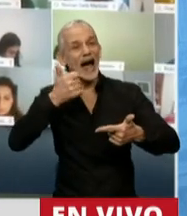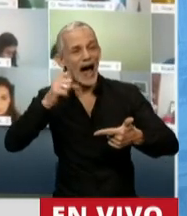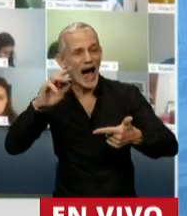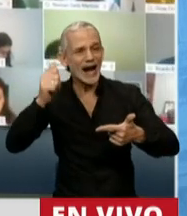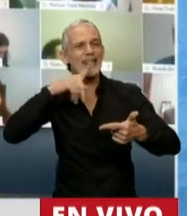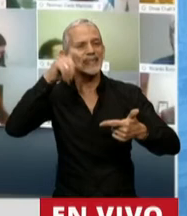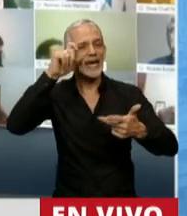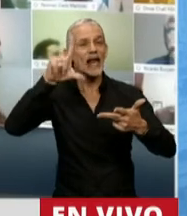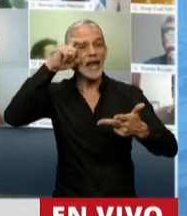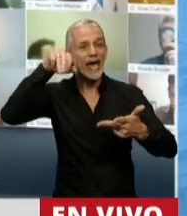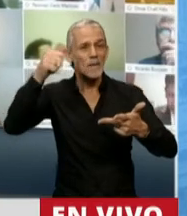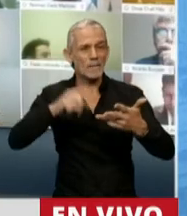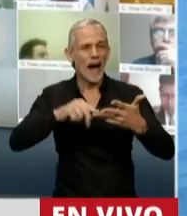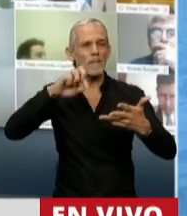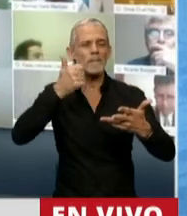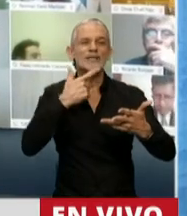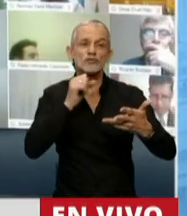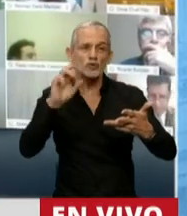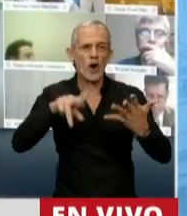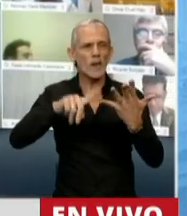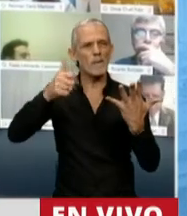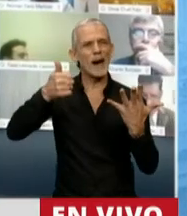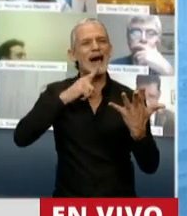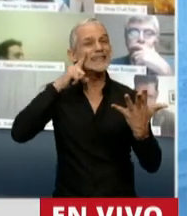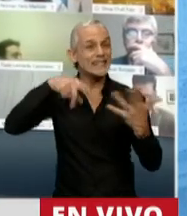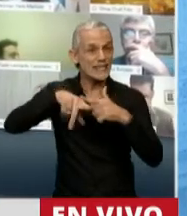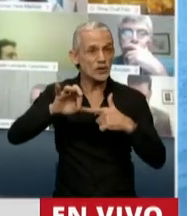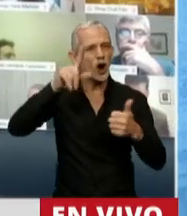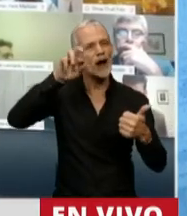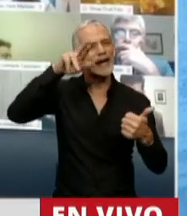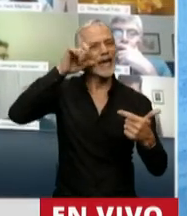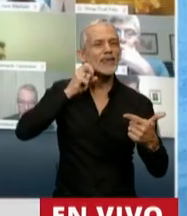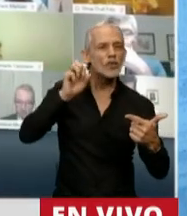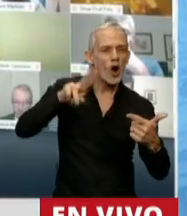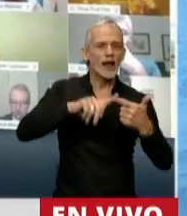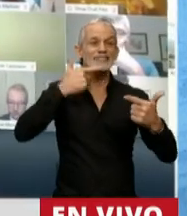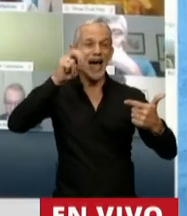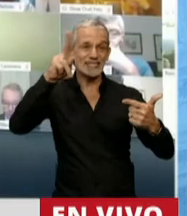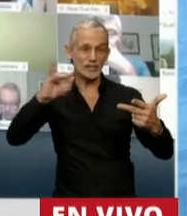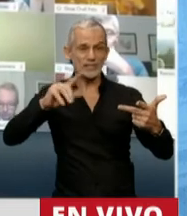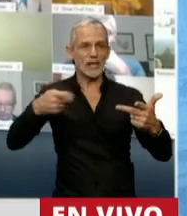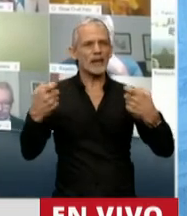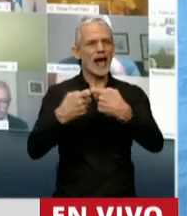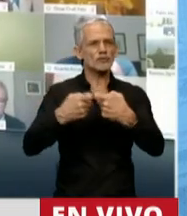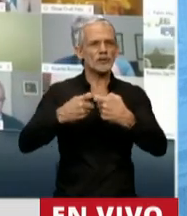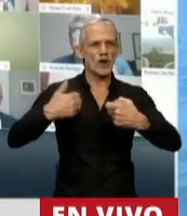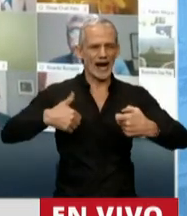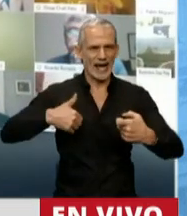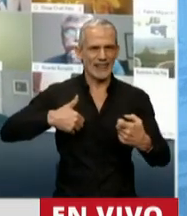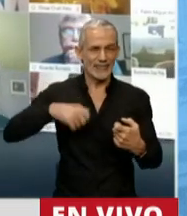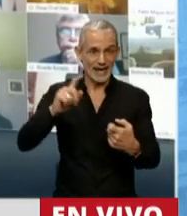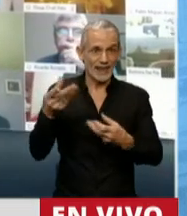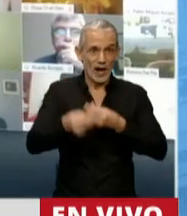LENA, Leman, Matzen, Pastori, Patiño, Regidor, Sánchez, Vara y la Asociación Argentina de Contribuyentes